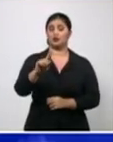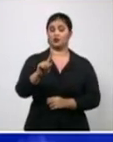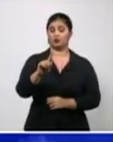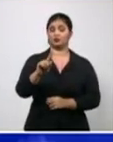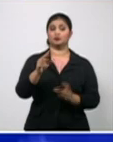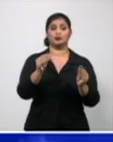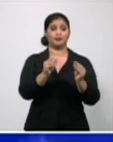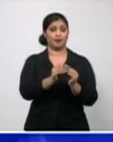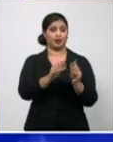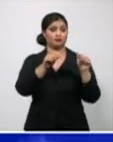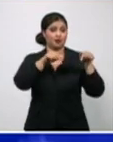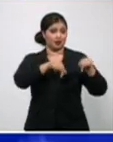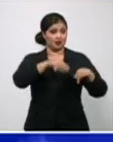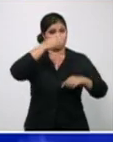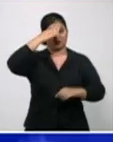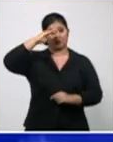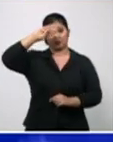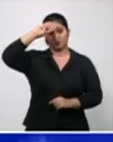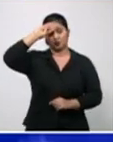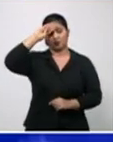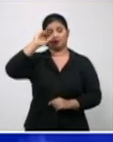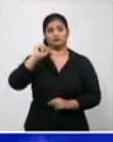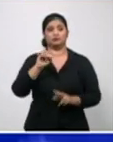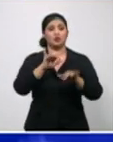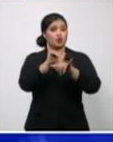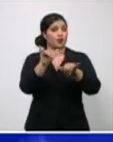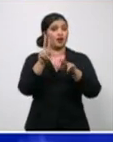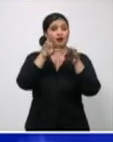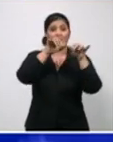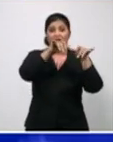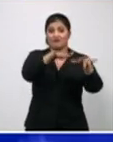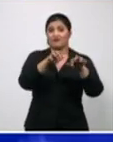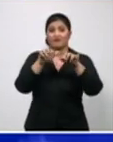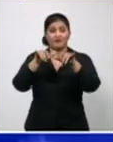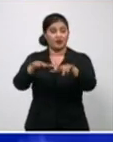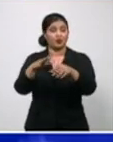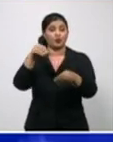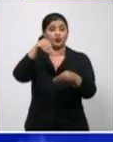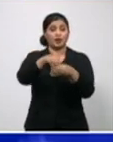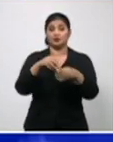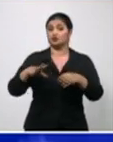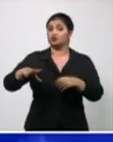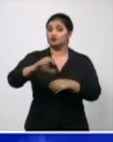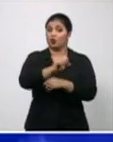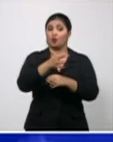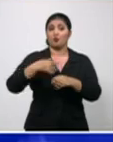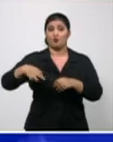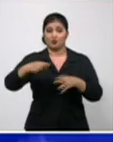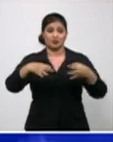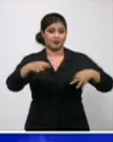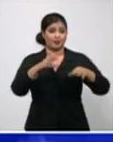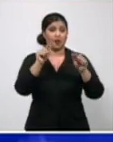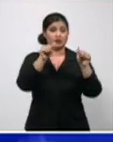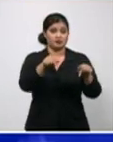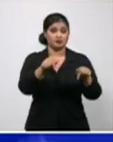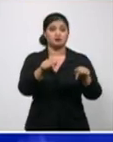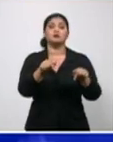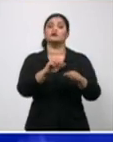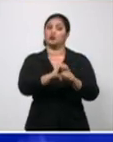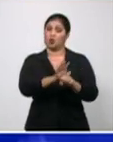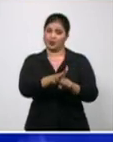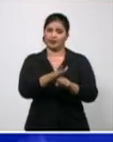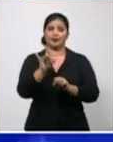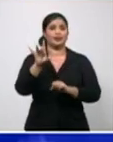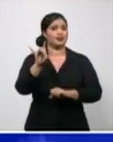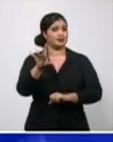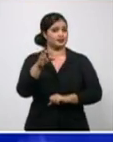con una dispersión que abarca los quince municipios de la provincia de La Habana. Centro Habana,